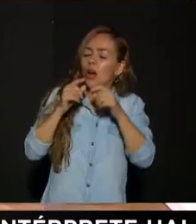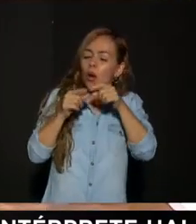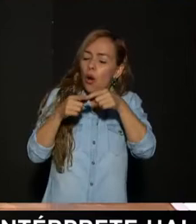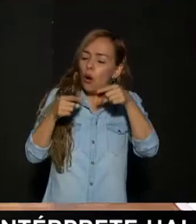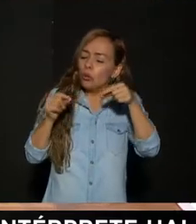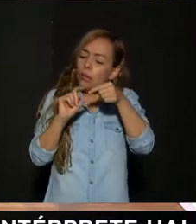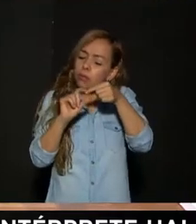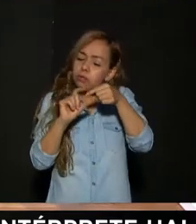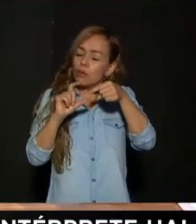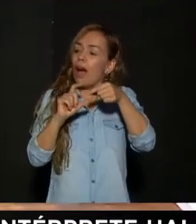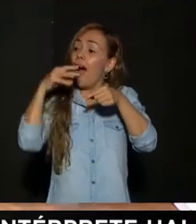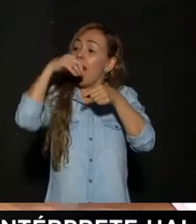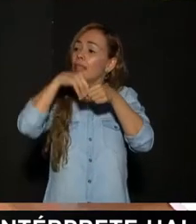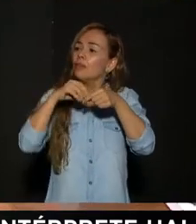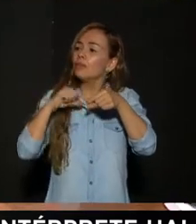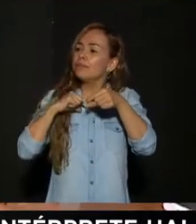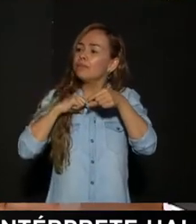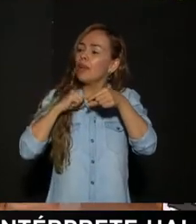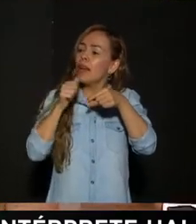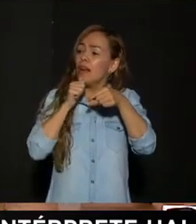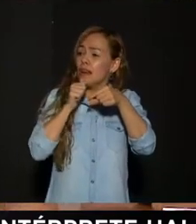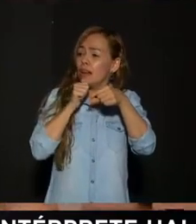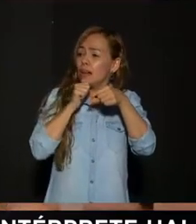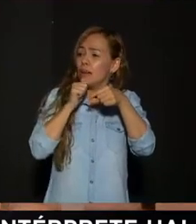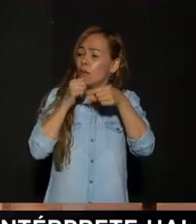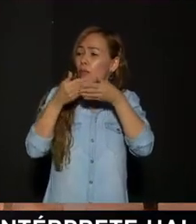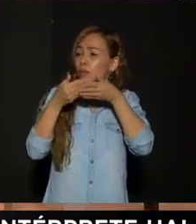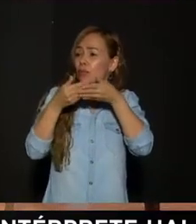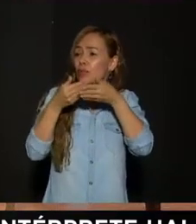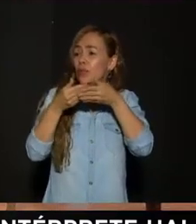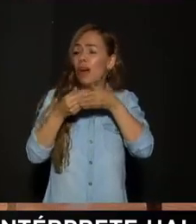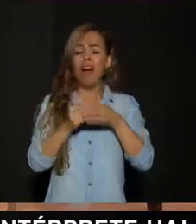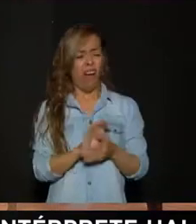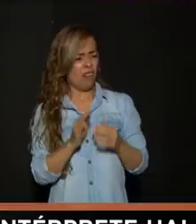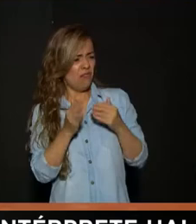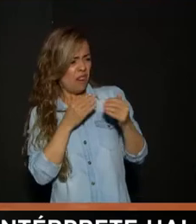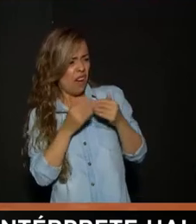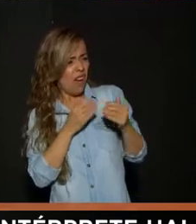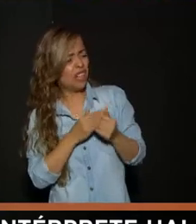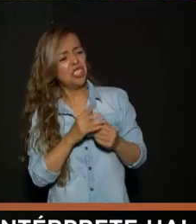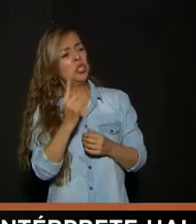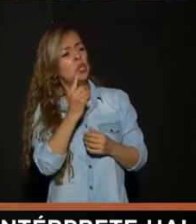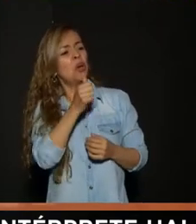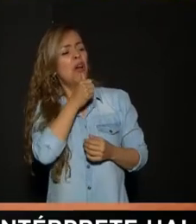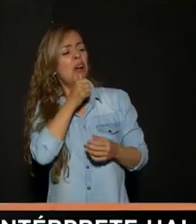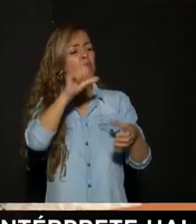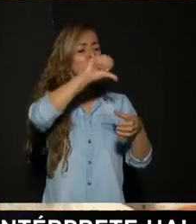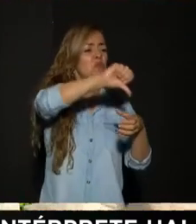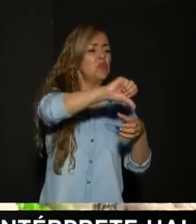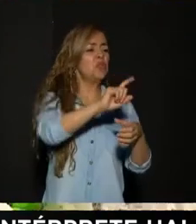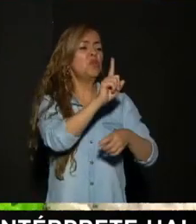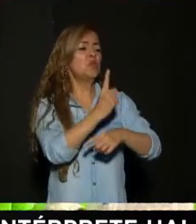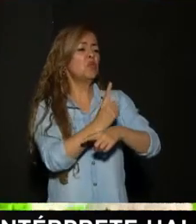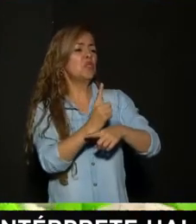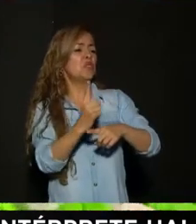gorditas Porque guardaban agua Entonces siempre existe Un mito No la suculenta Es muy fácil No se le muere Porque solamente Le tienen que echar agüita Una vez a la semana